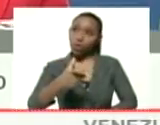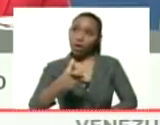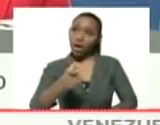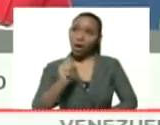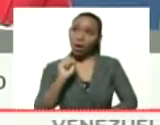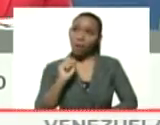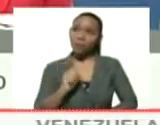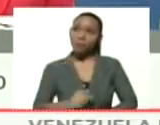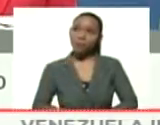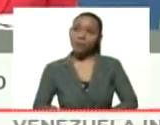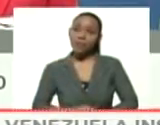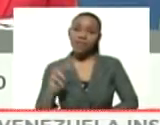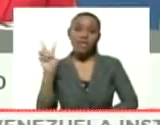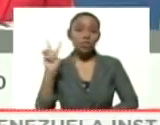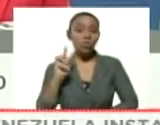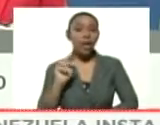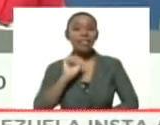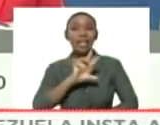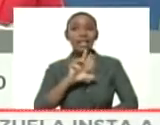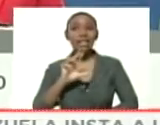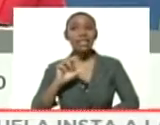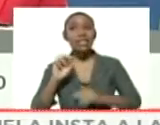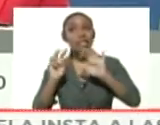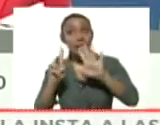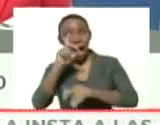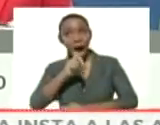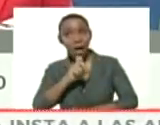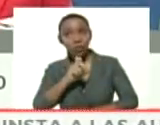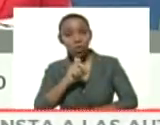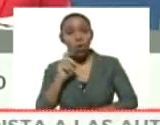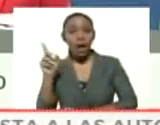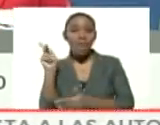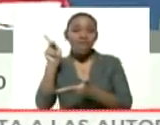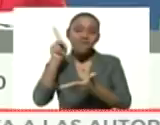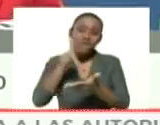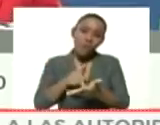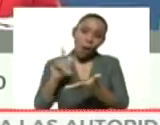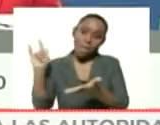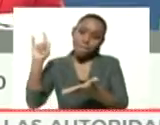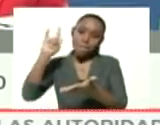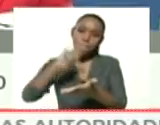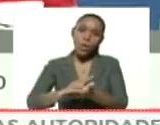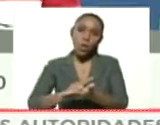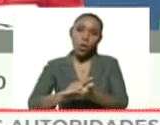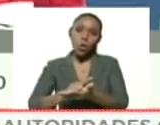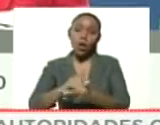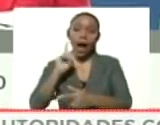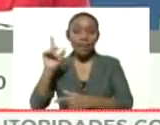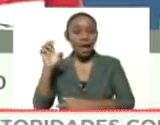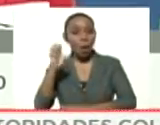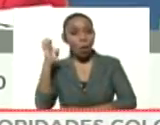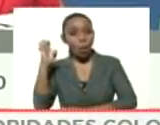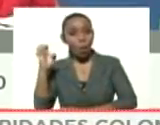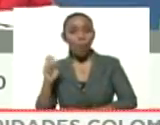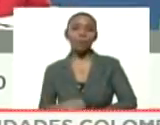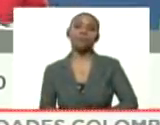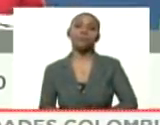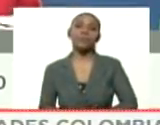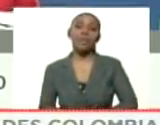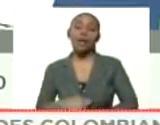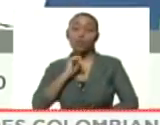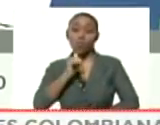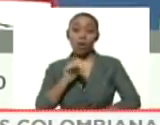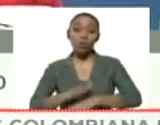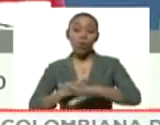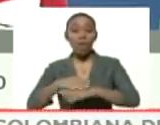ciudadano venezolano de 37 años de edad, que llegó en el vuelo de ERA Europa, que ya habíamos informado, el día